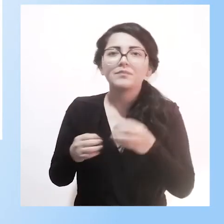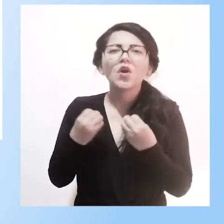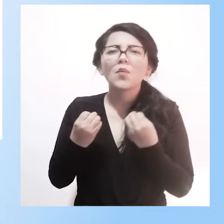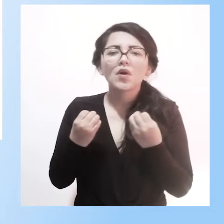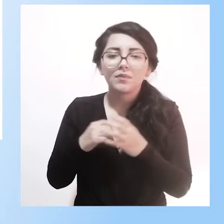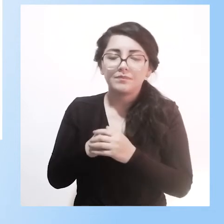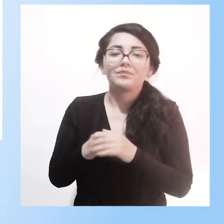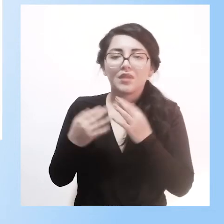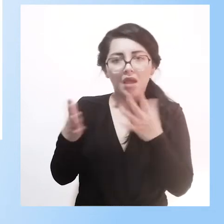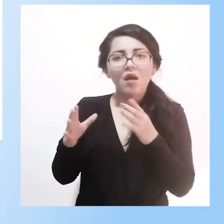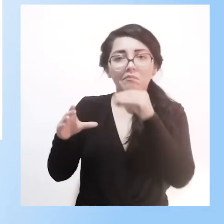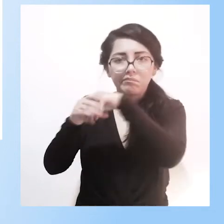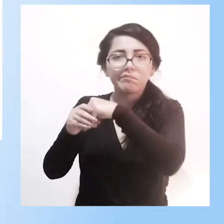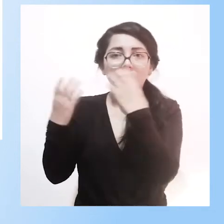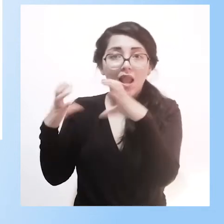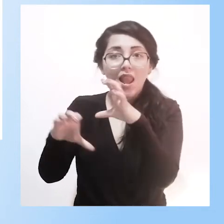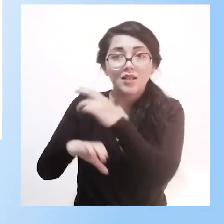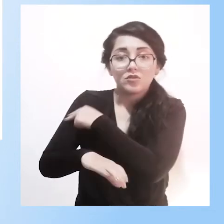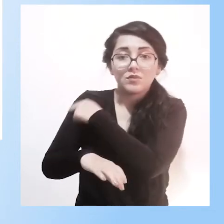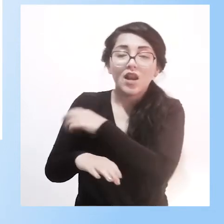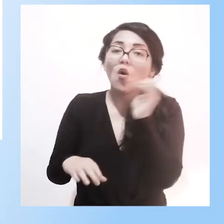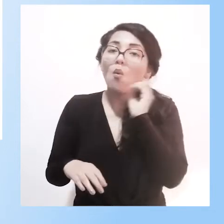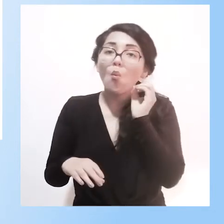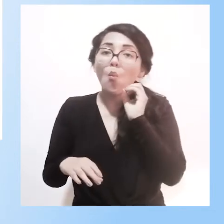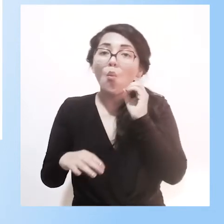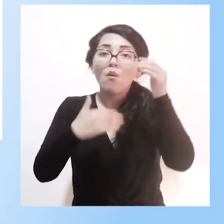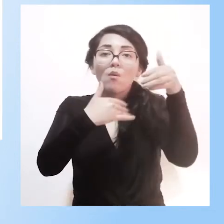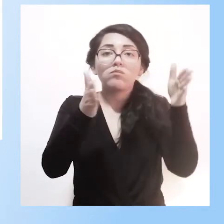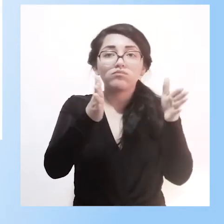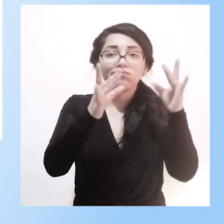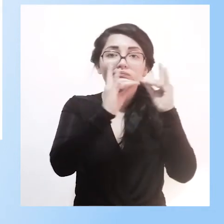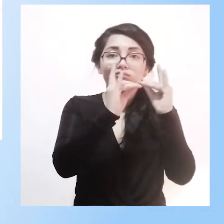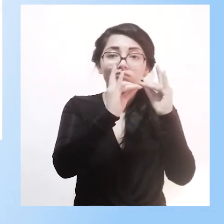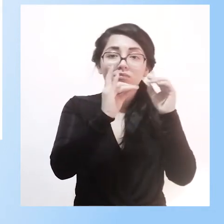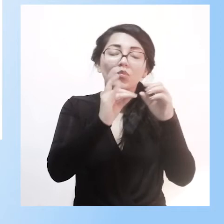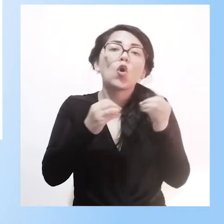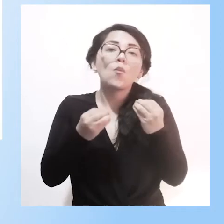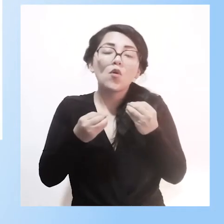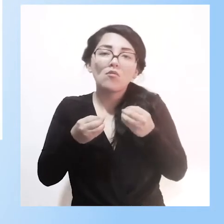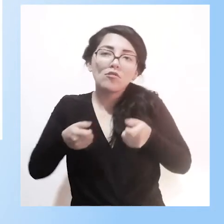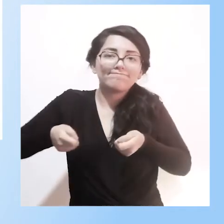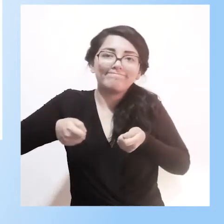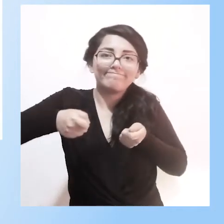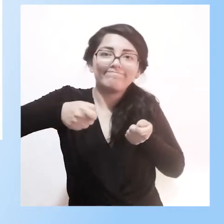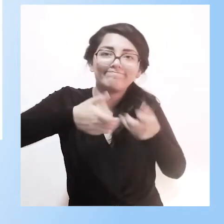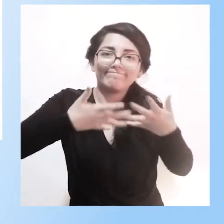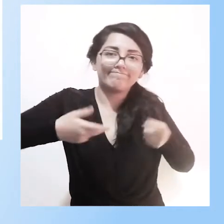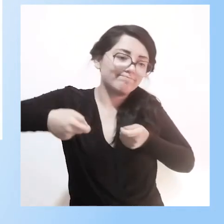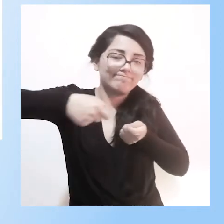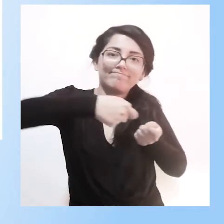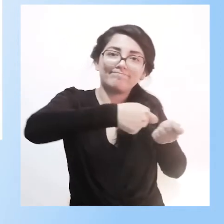darse en el aula hospitalaria o en habitación mediante el aula móvil. La metodología de la atención educativa del